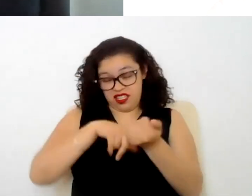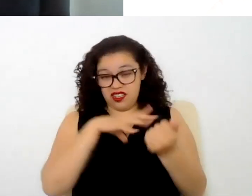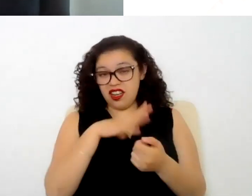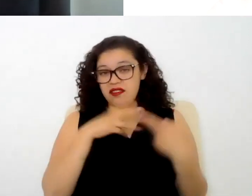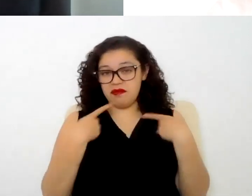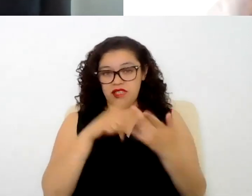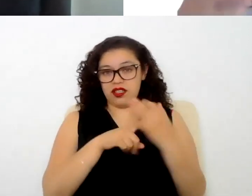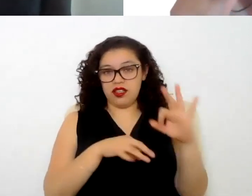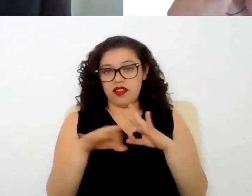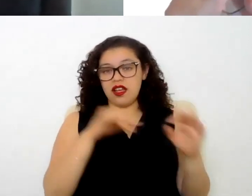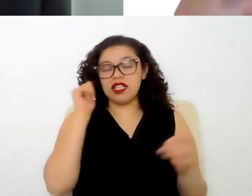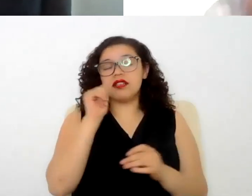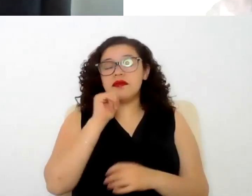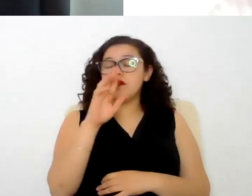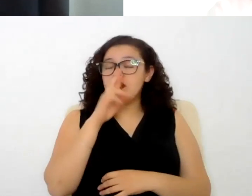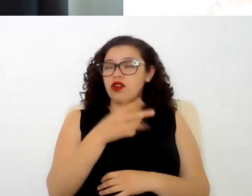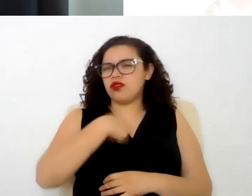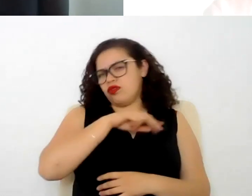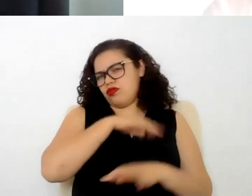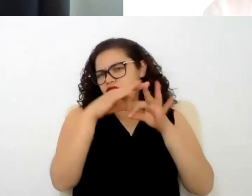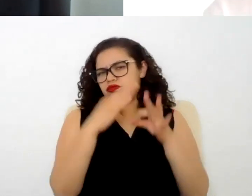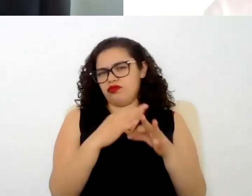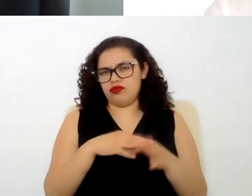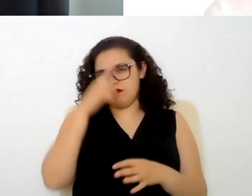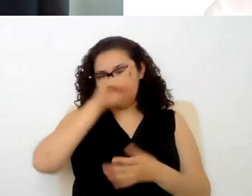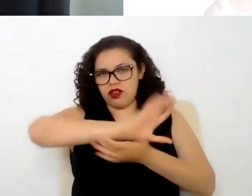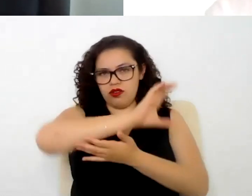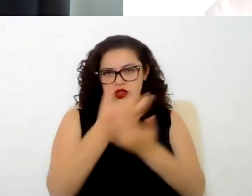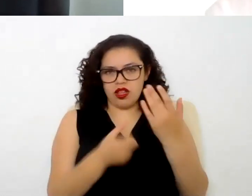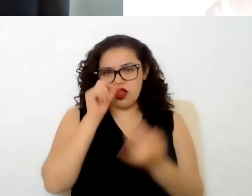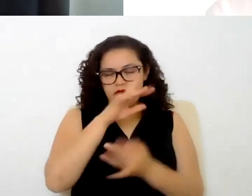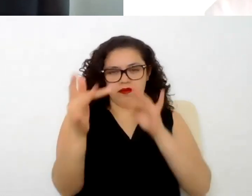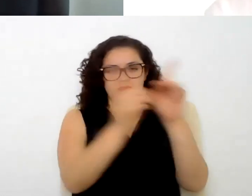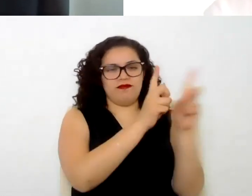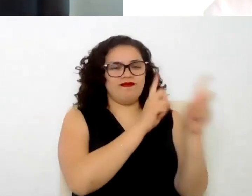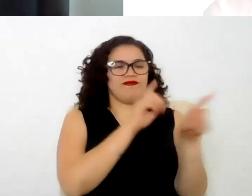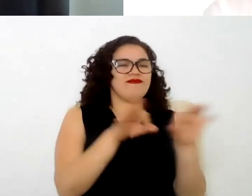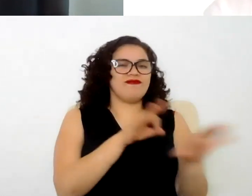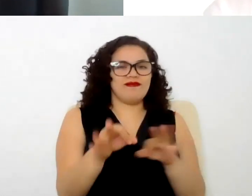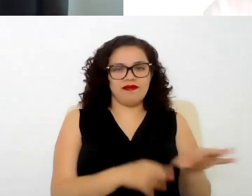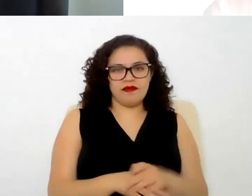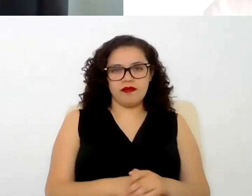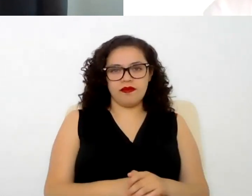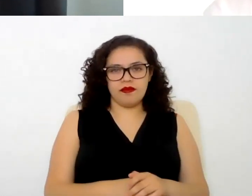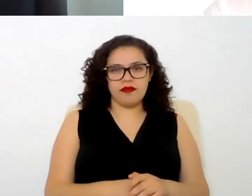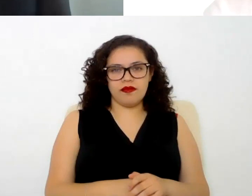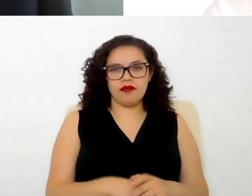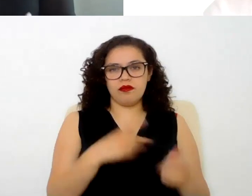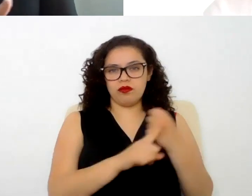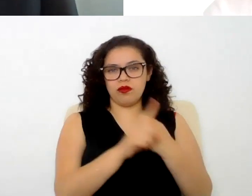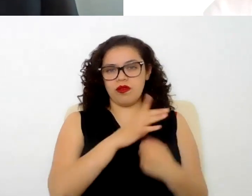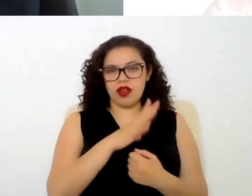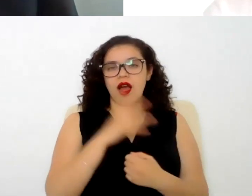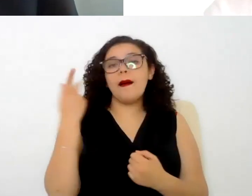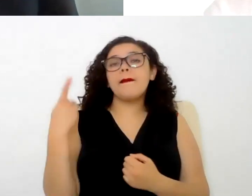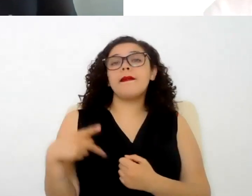es mejor especificarse en el contrato que la relación laboral va a surtir ese tipo de efectos sin